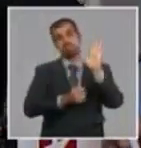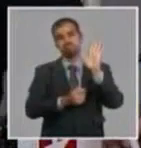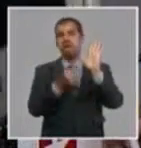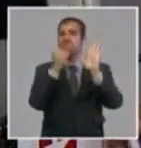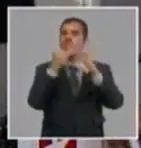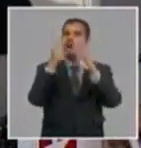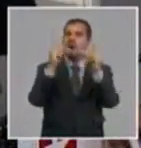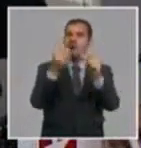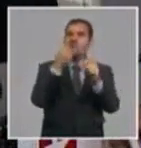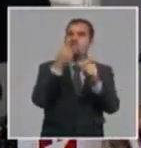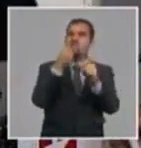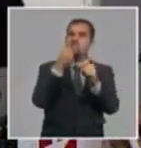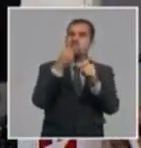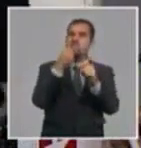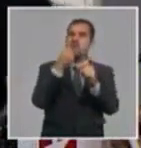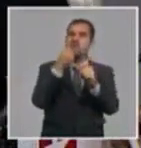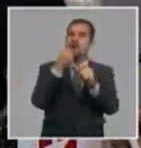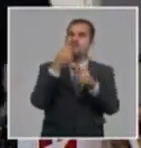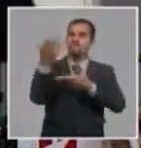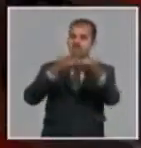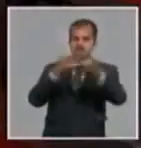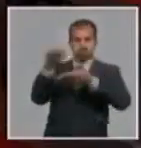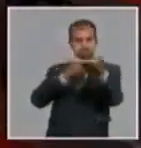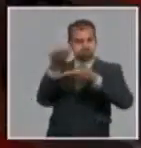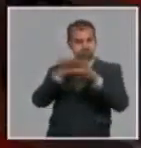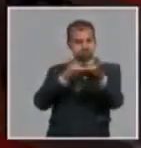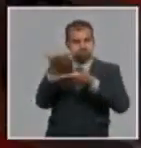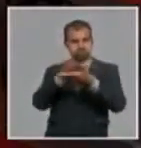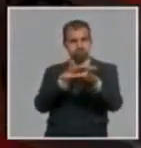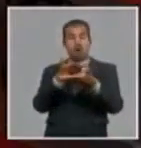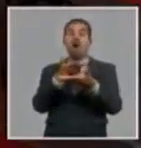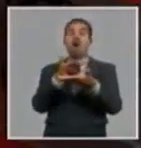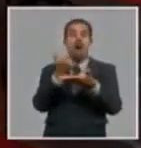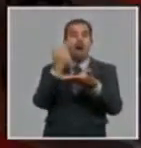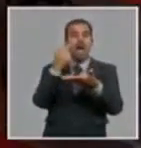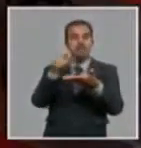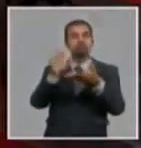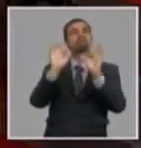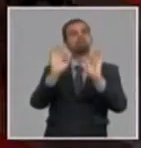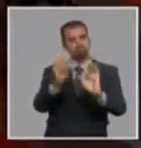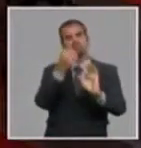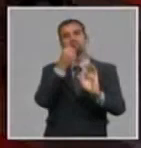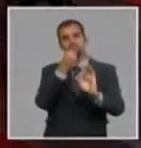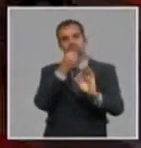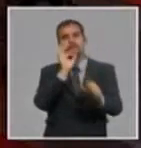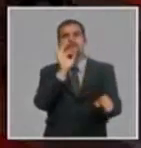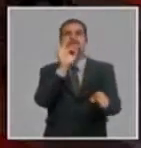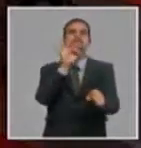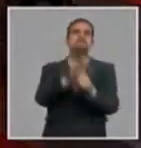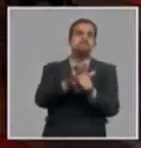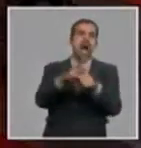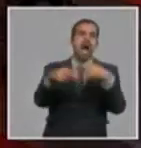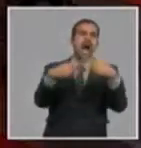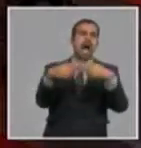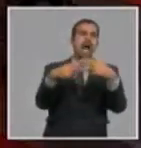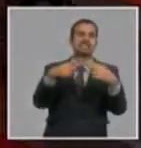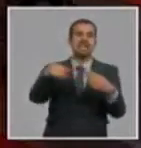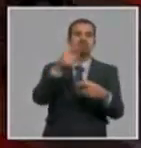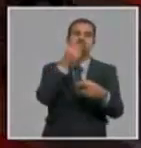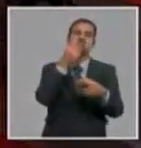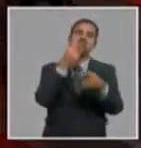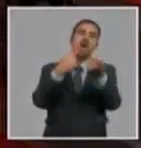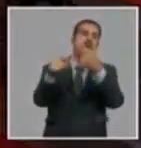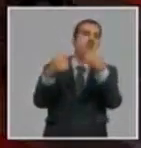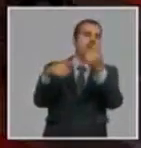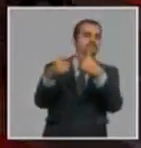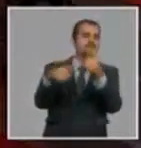a una comercialización, a una negociación para poderlo convertir en una actividad económica rentable. Esa es otra